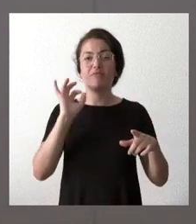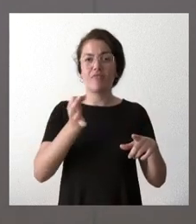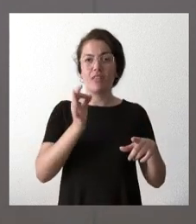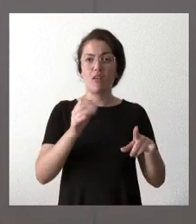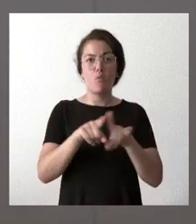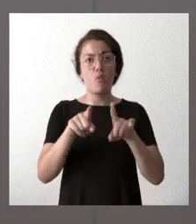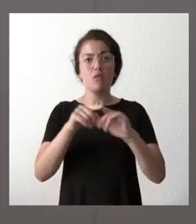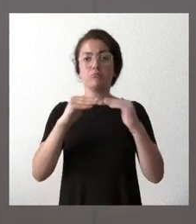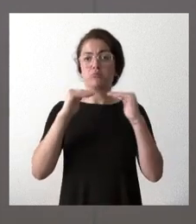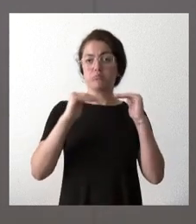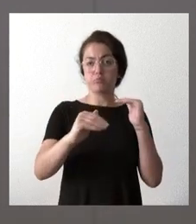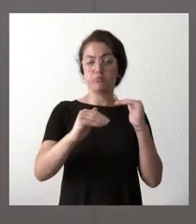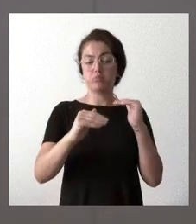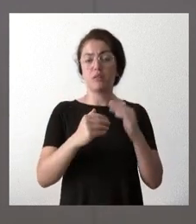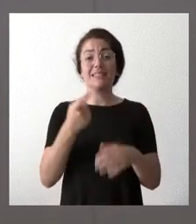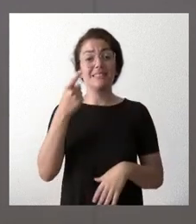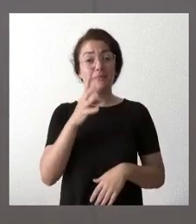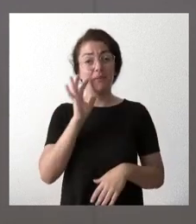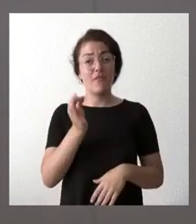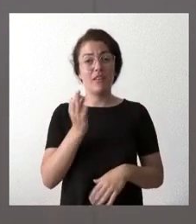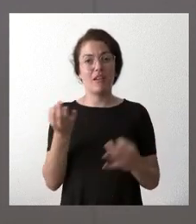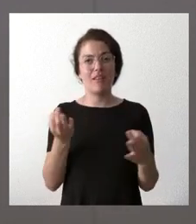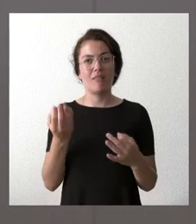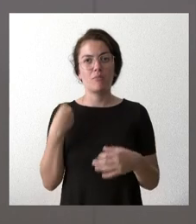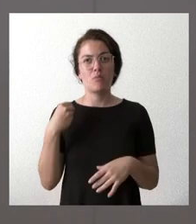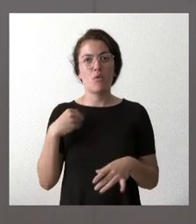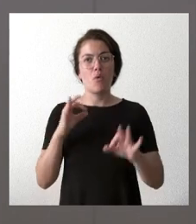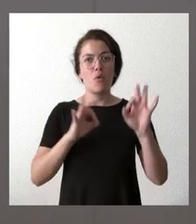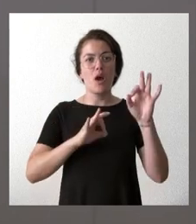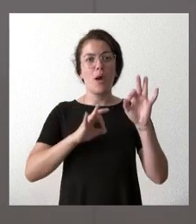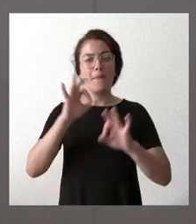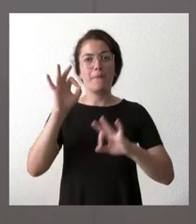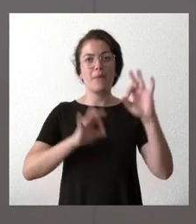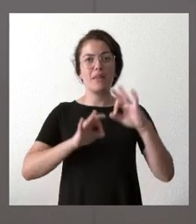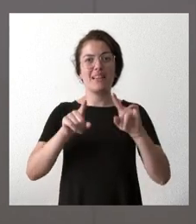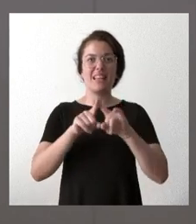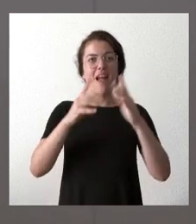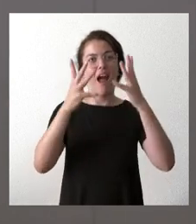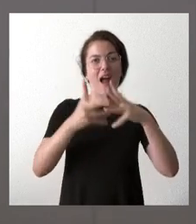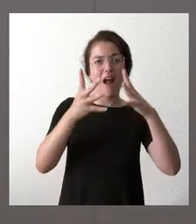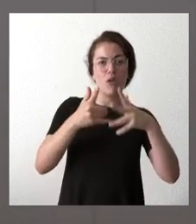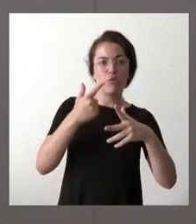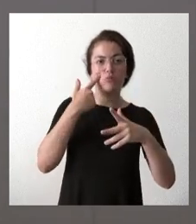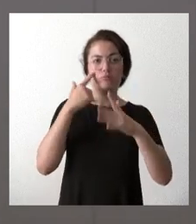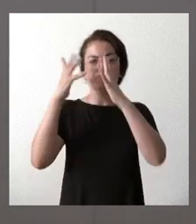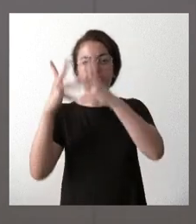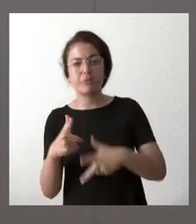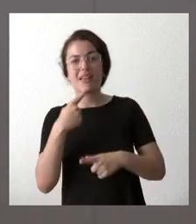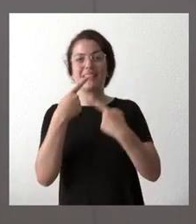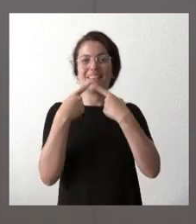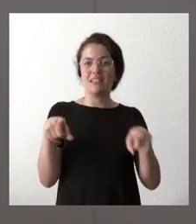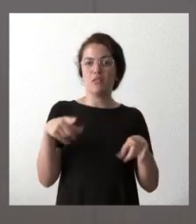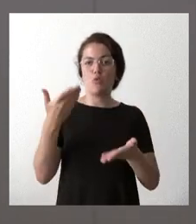meseta también es verdad que el nivel de cálculo y de cómputo es distinto en esta ocasión a ocasiones anteriores